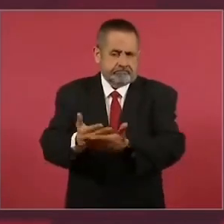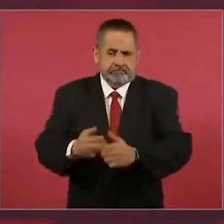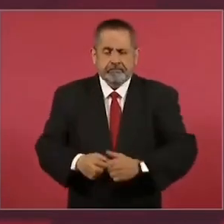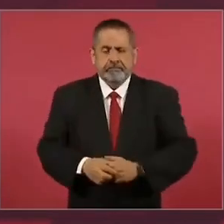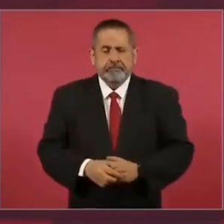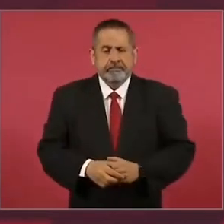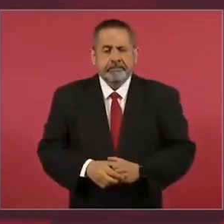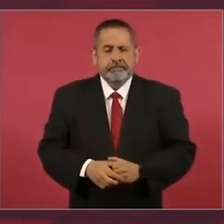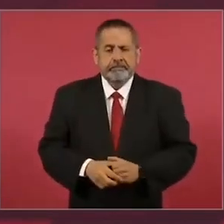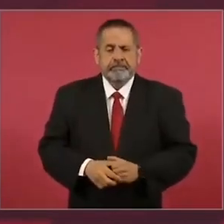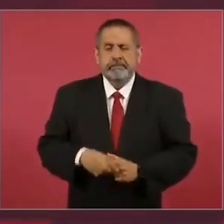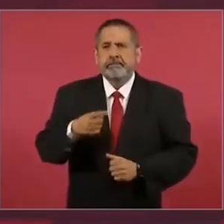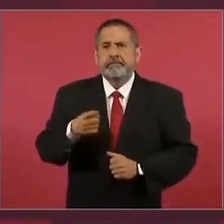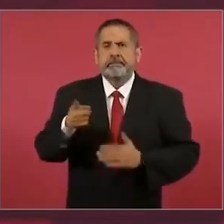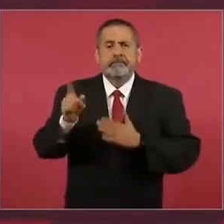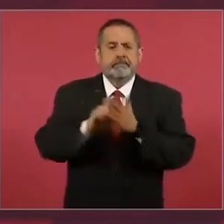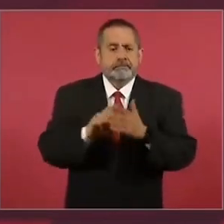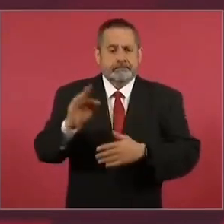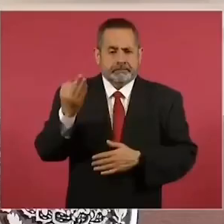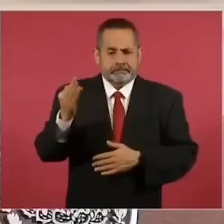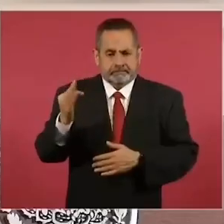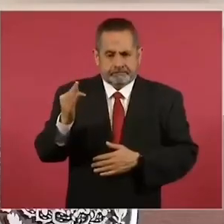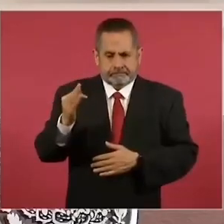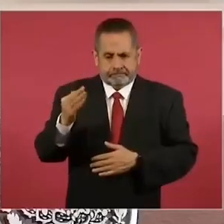se presenten en el mes de febrero.